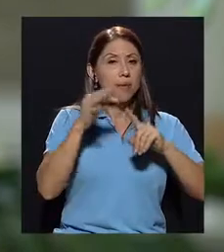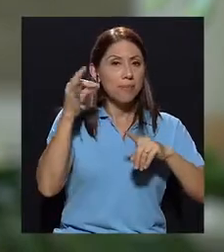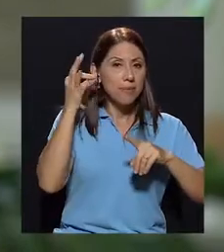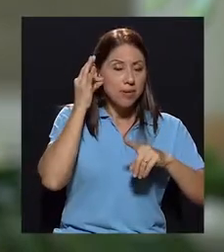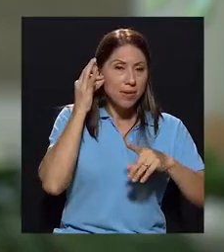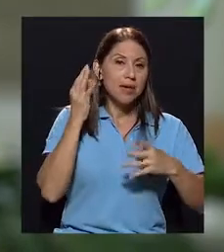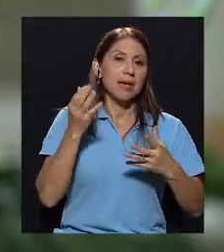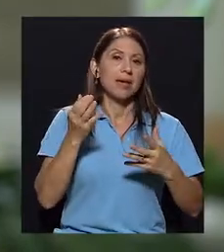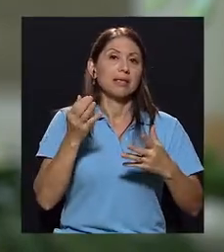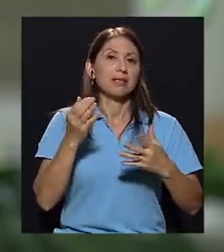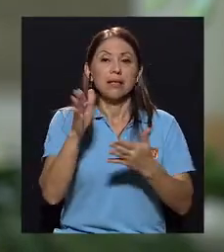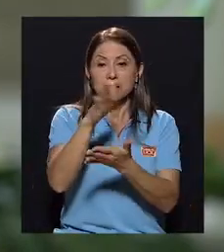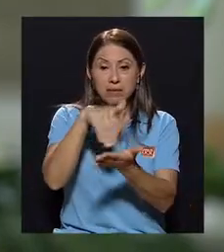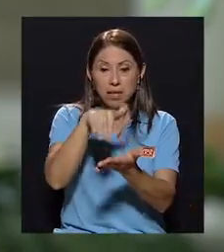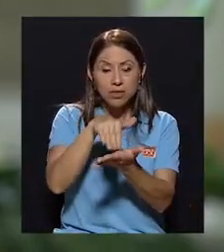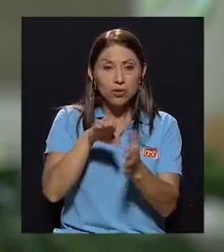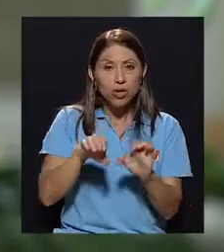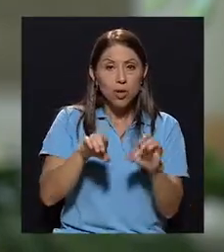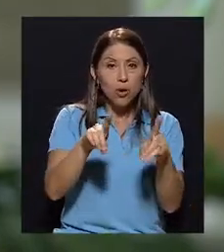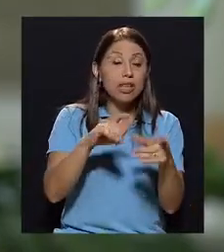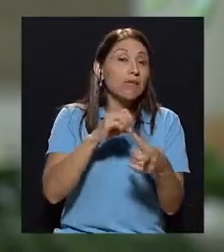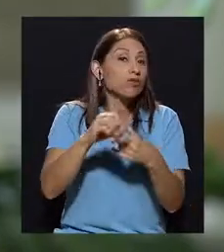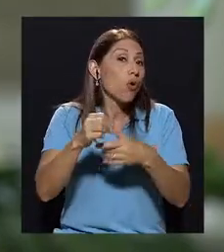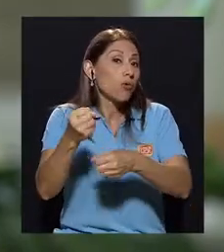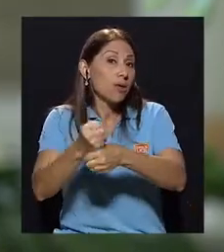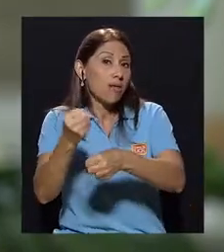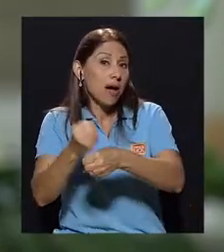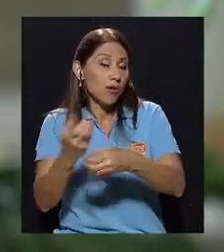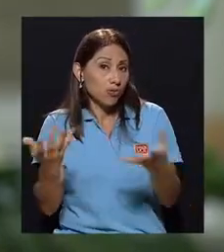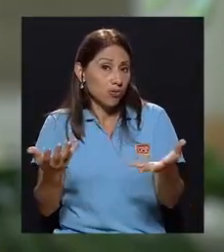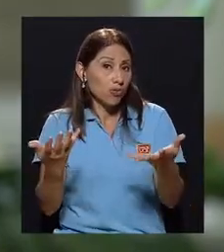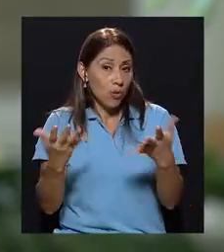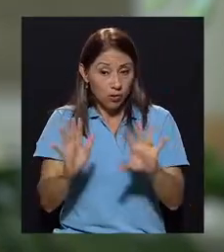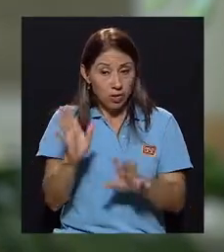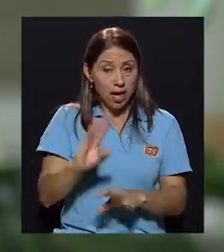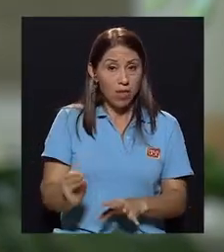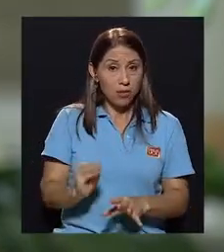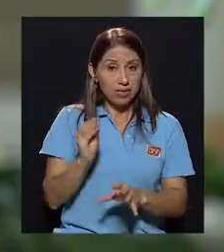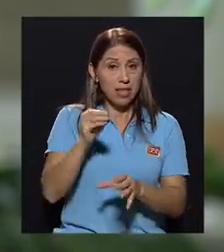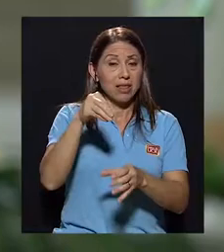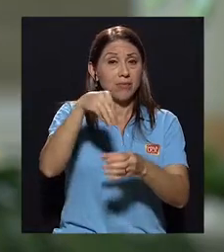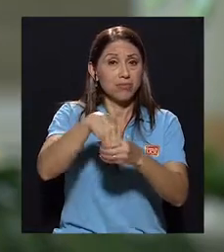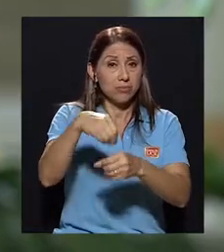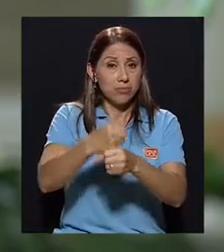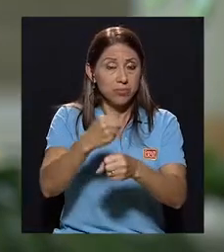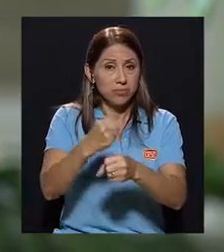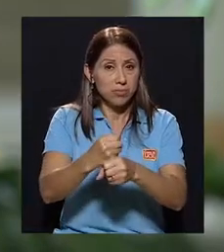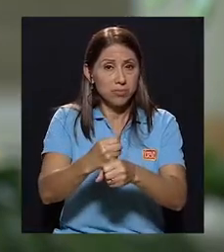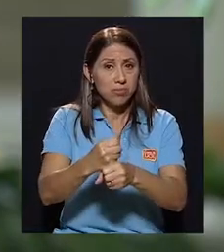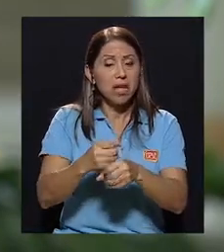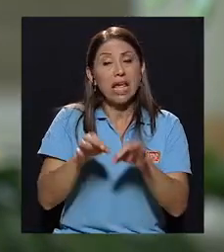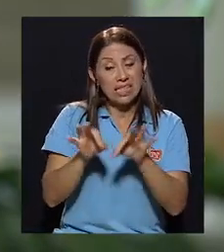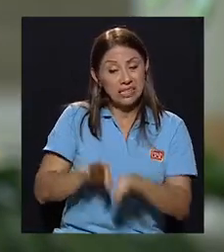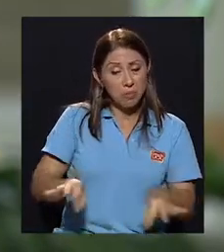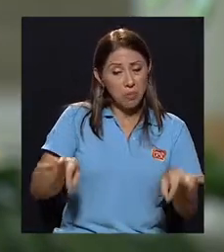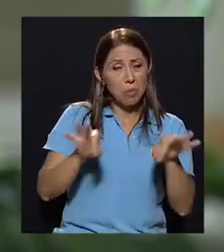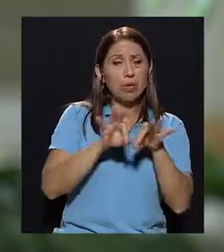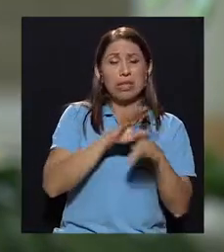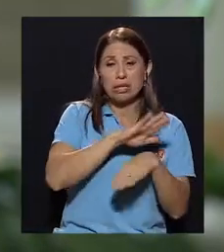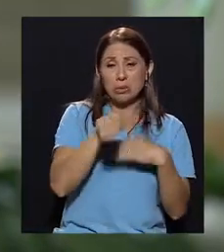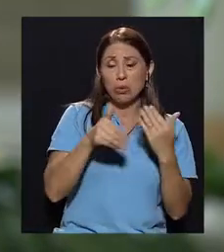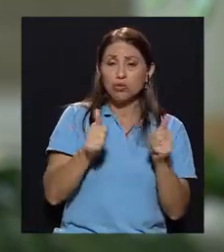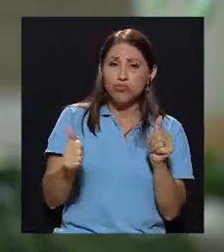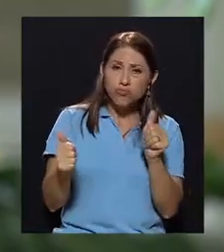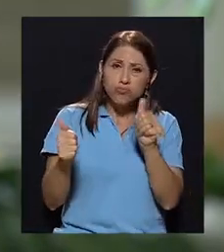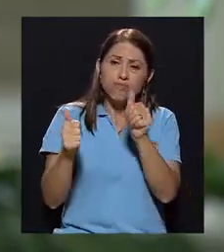centros educativos o eventualmente trabajos cuando se trata de adolescentes incorporados al trabajo, es vital que acompañen, es